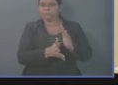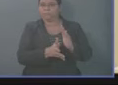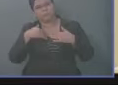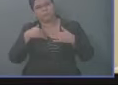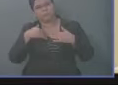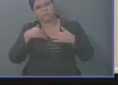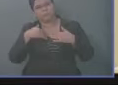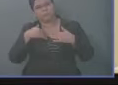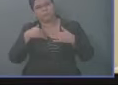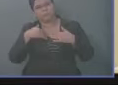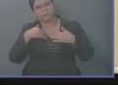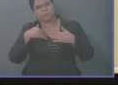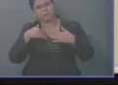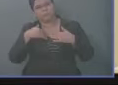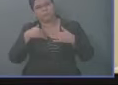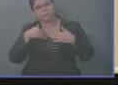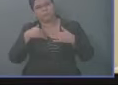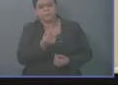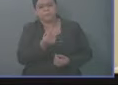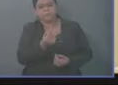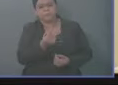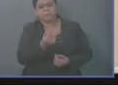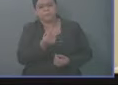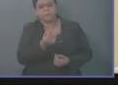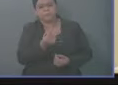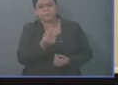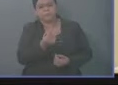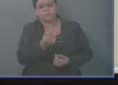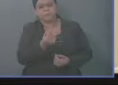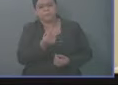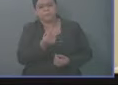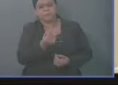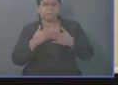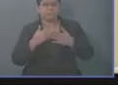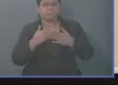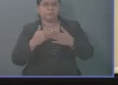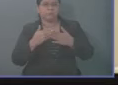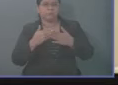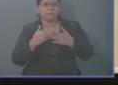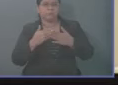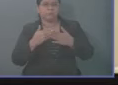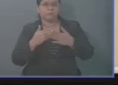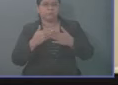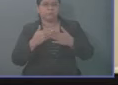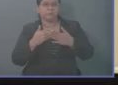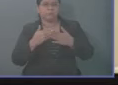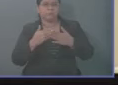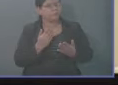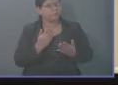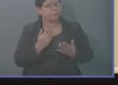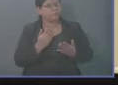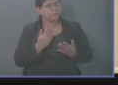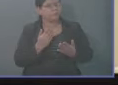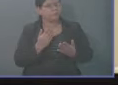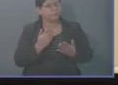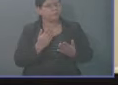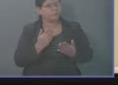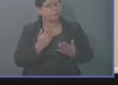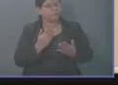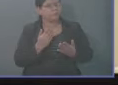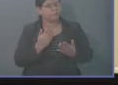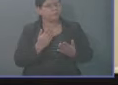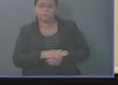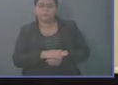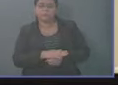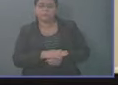también vean por aquellas personas que tienen dolencias particulares, porque de pronto no están recibiendo los medicamentos que les